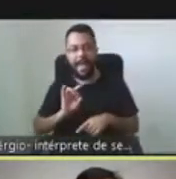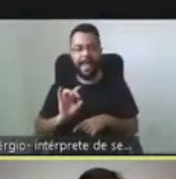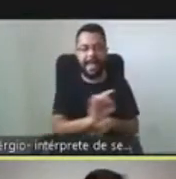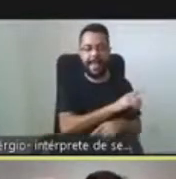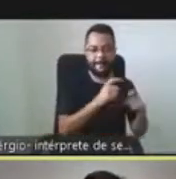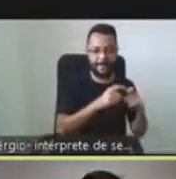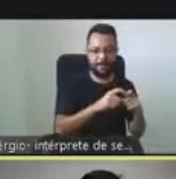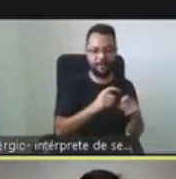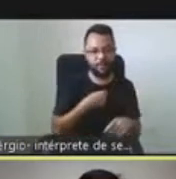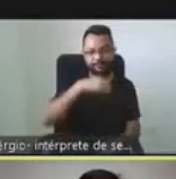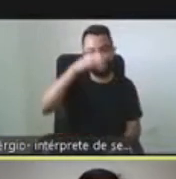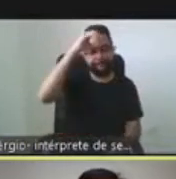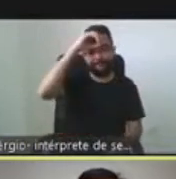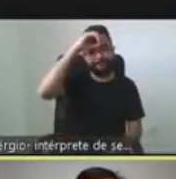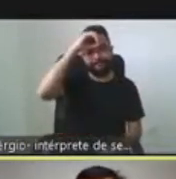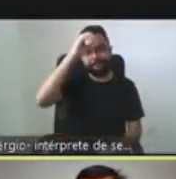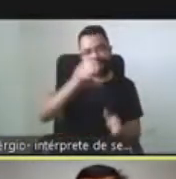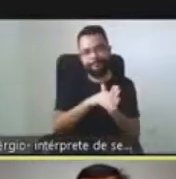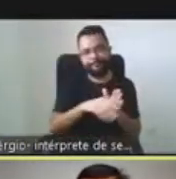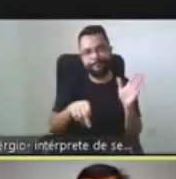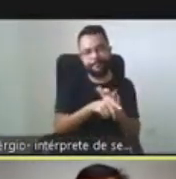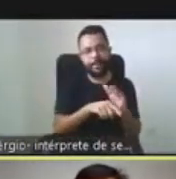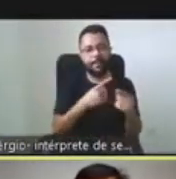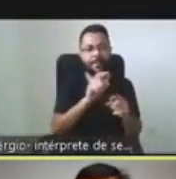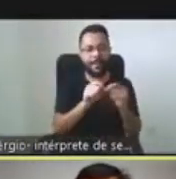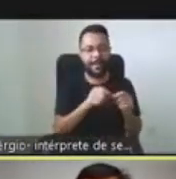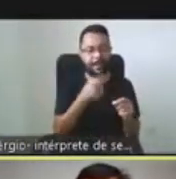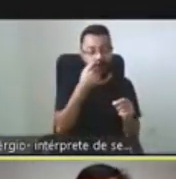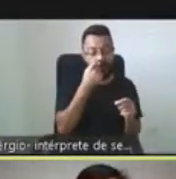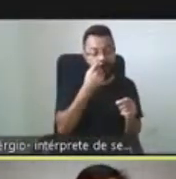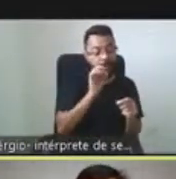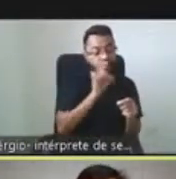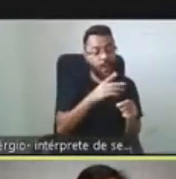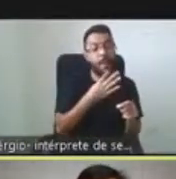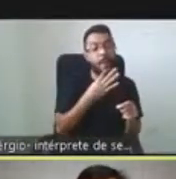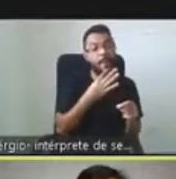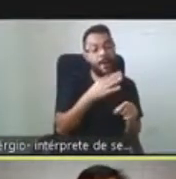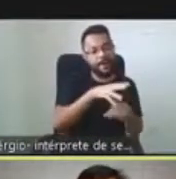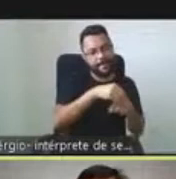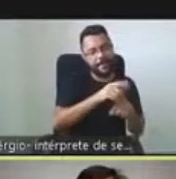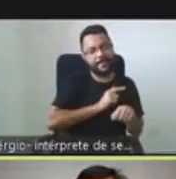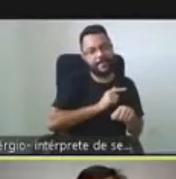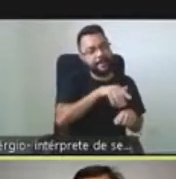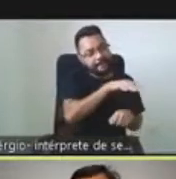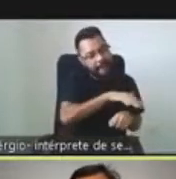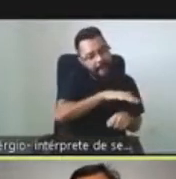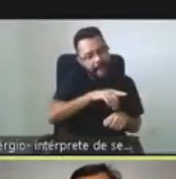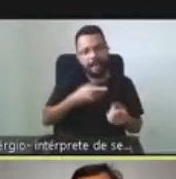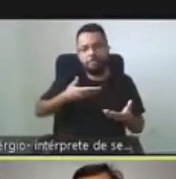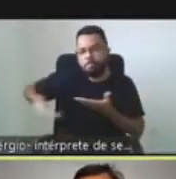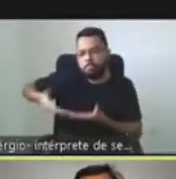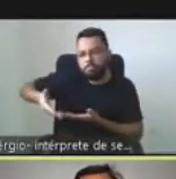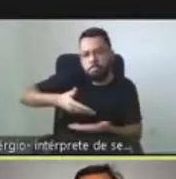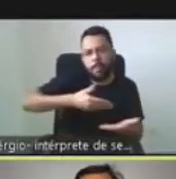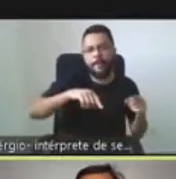ve otra cosa. A veces te ponen tratamientos que incluso interactúan entre sí, pero nadie o muy pocas